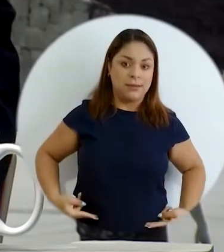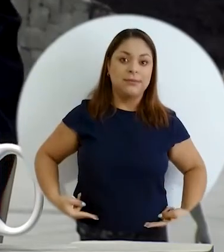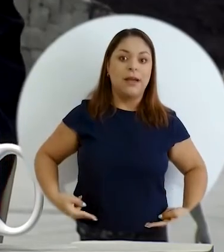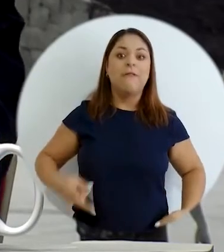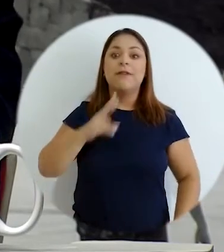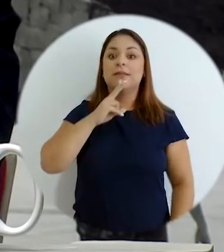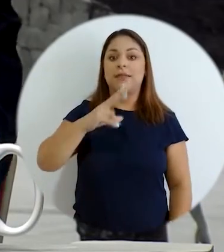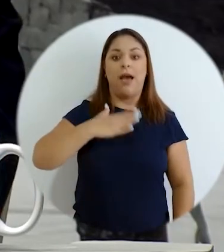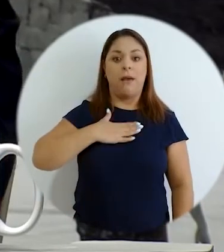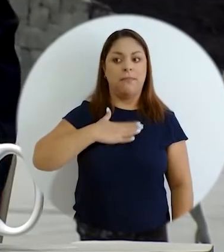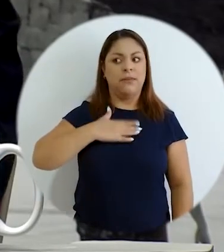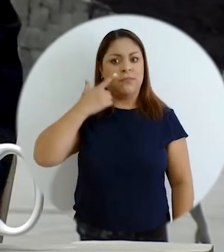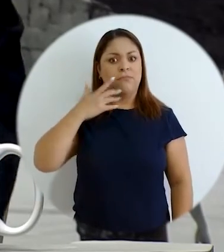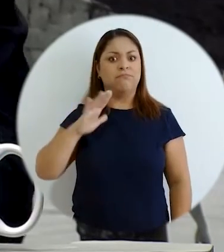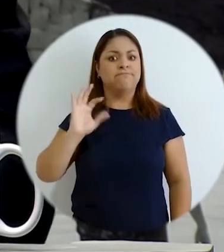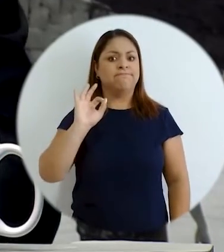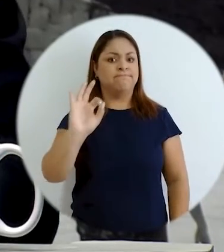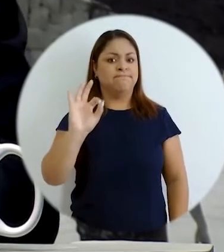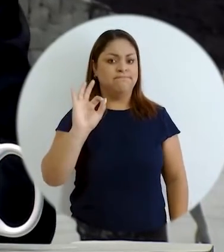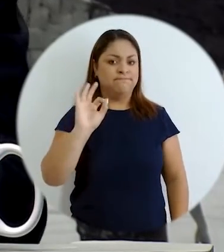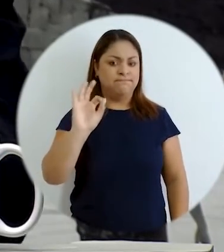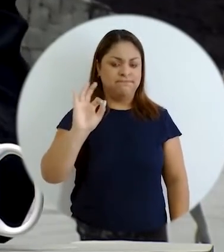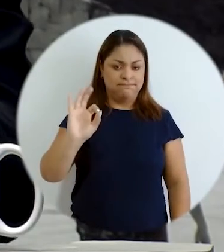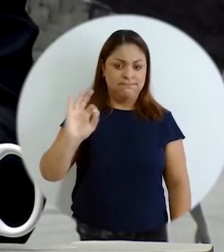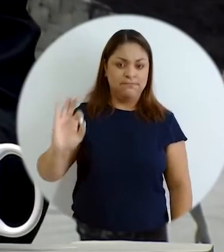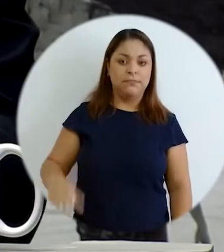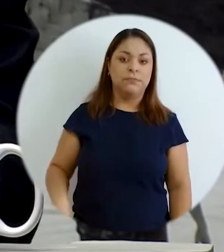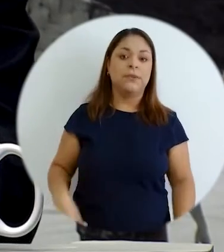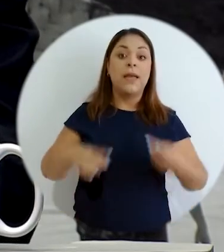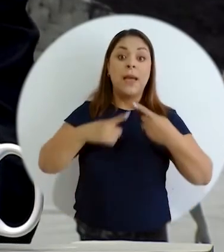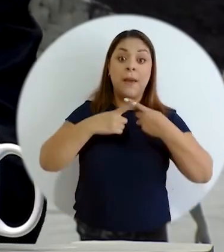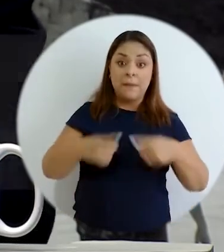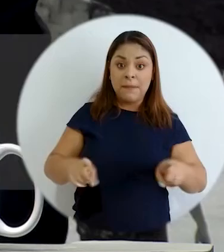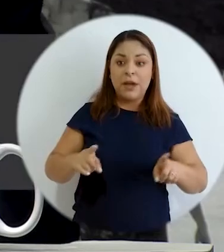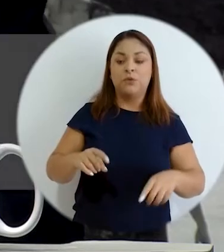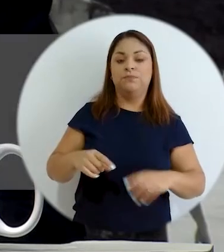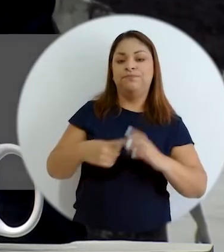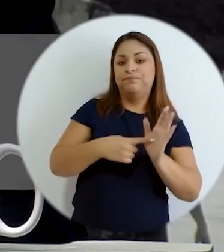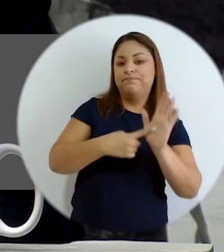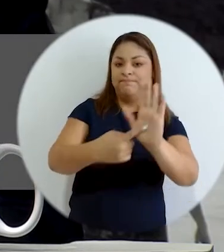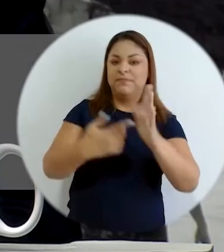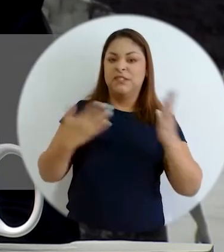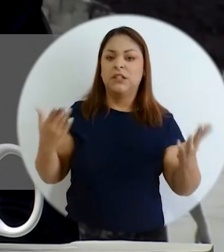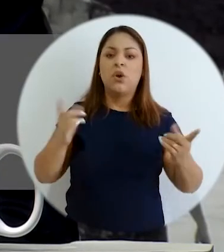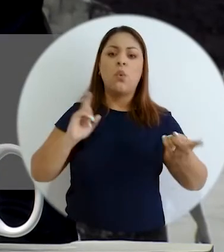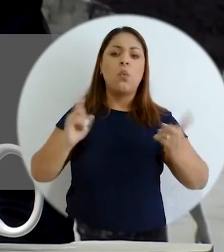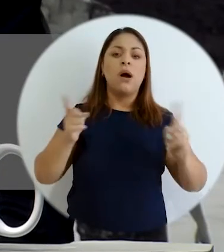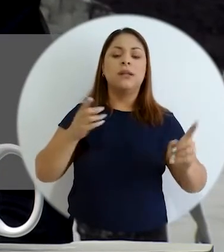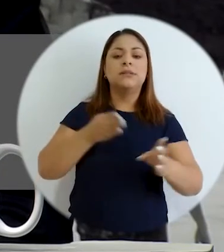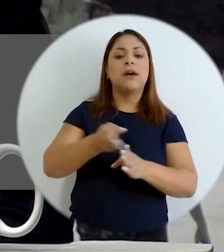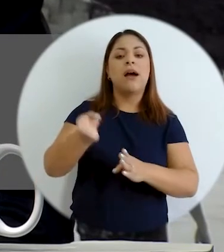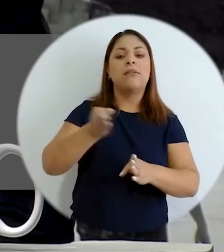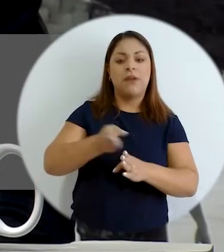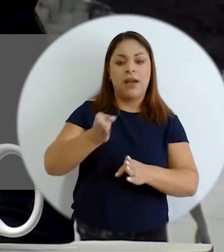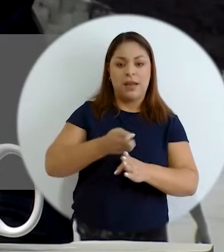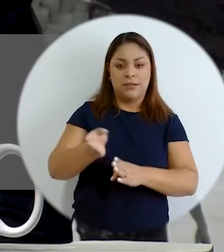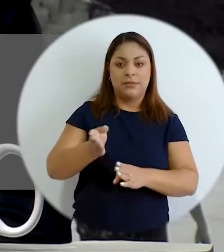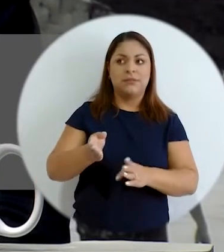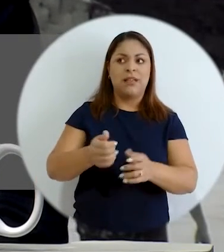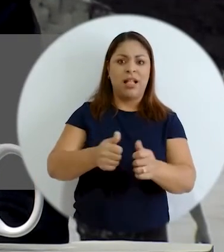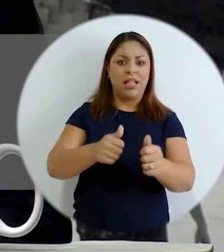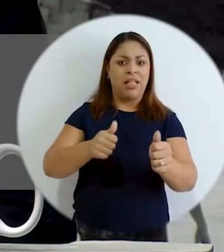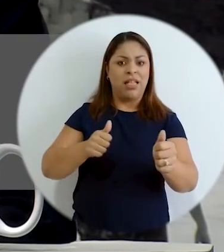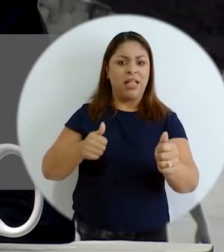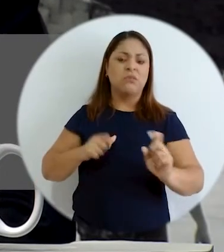humanistas lo cual a mí parece que lo estamos haciendo bien y lo hemos hecho bien pero Maribel señalaba que cuáles carreras entonces